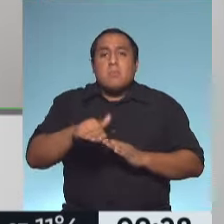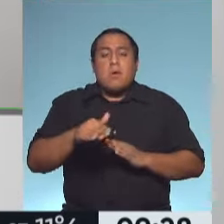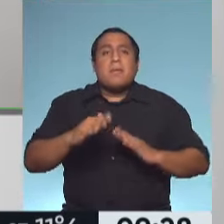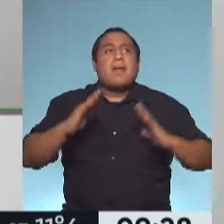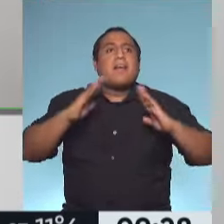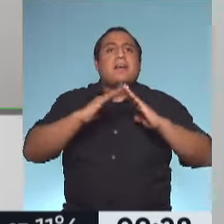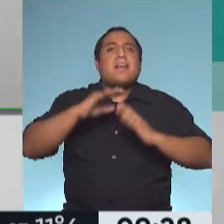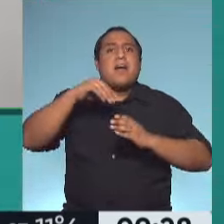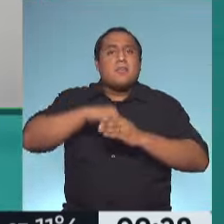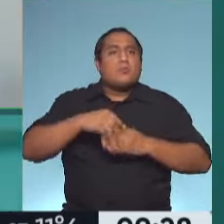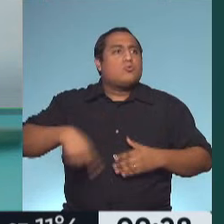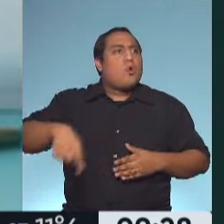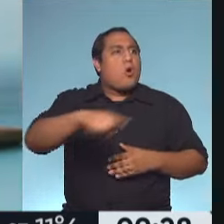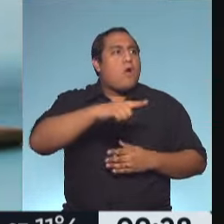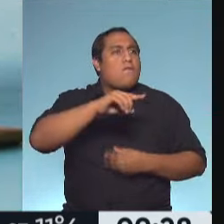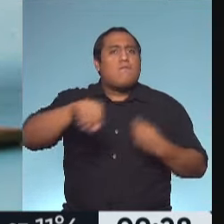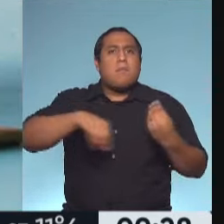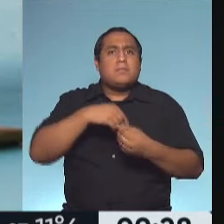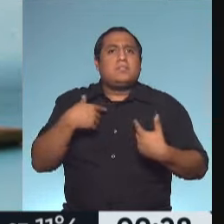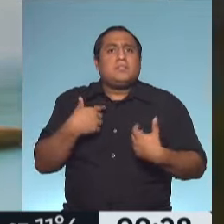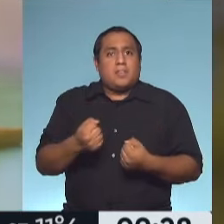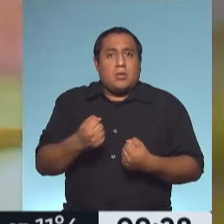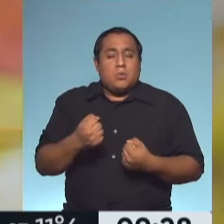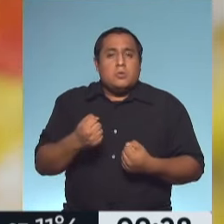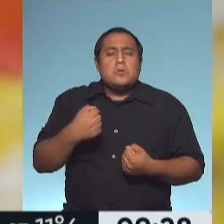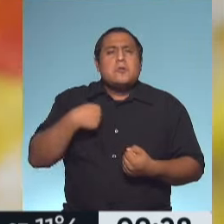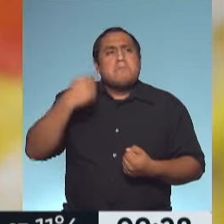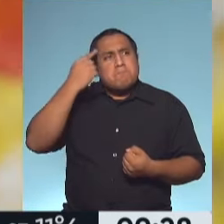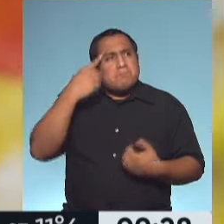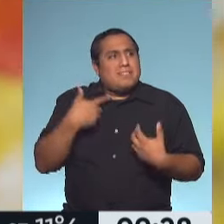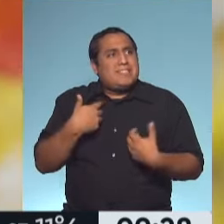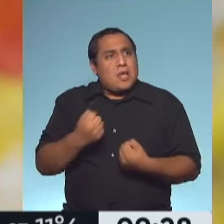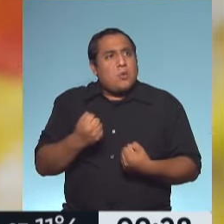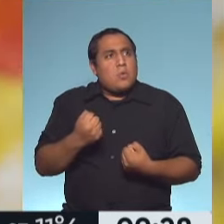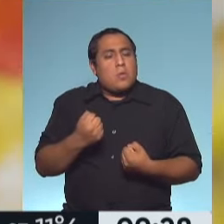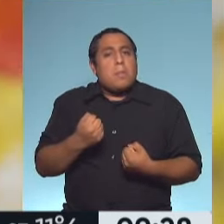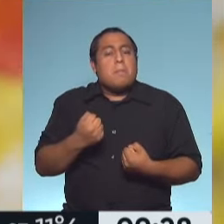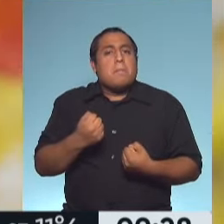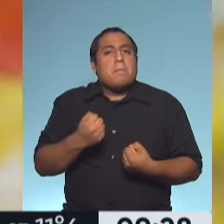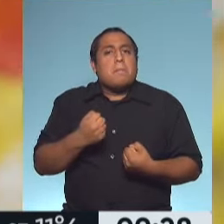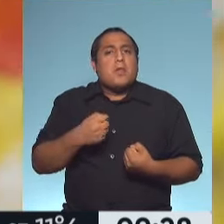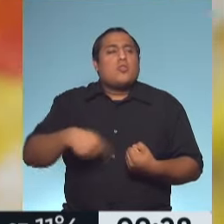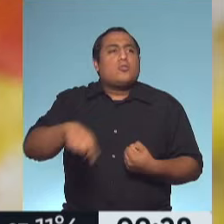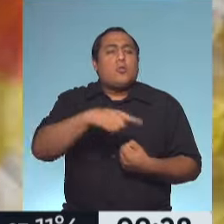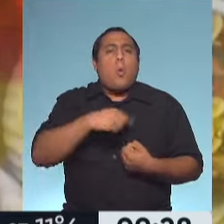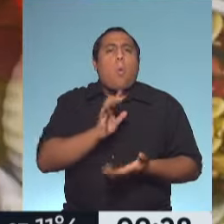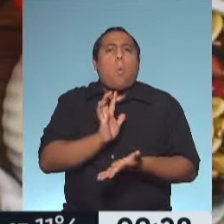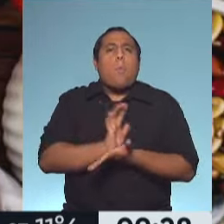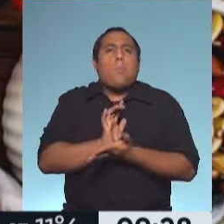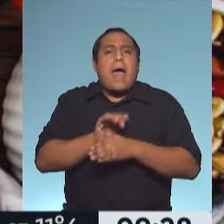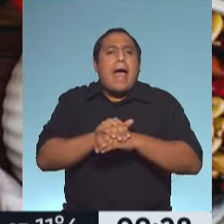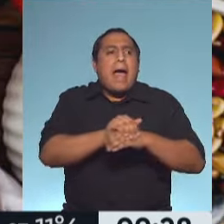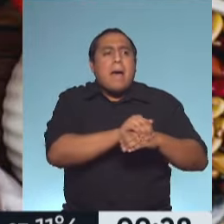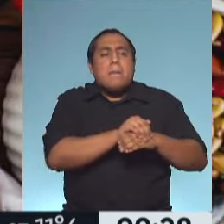ambiente saludable, que a mí, más que saludable, me gustaría decir un ambiente amigable, amigable